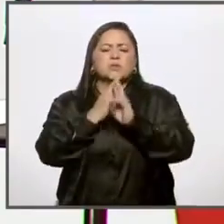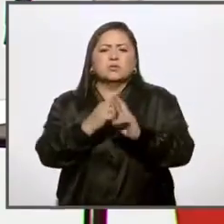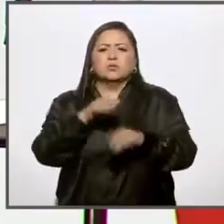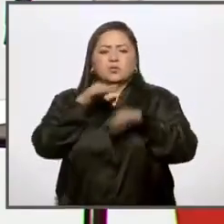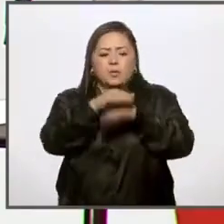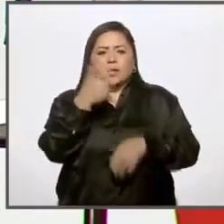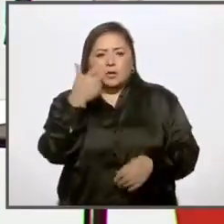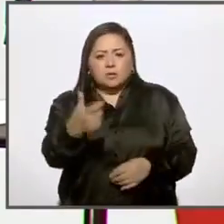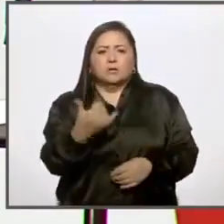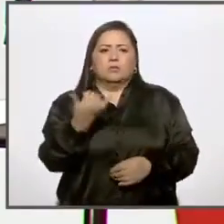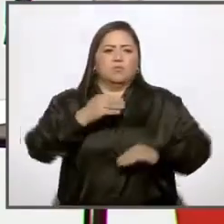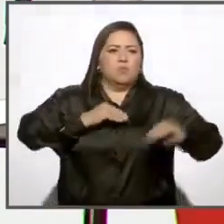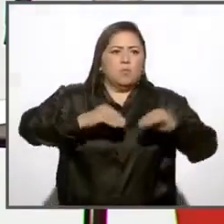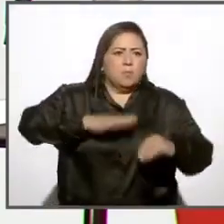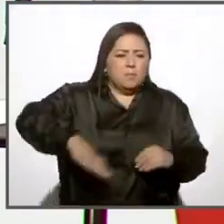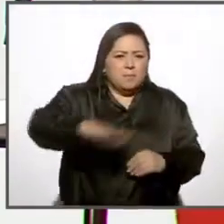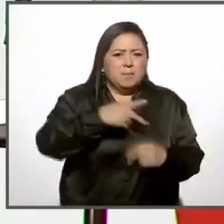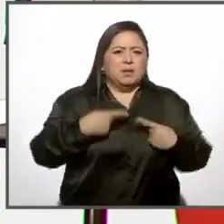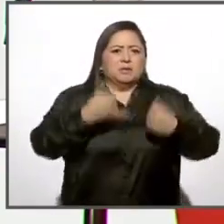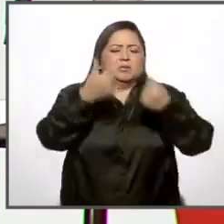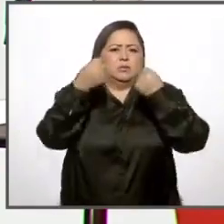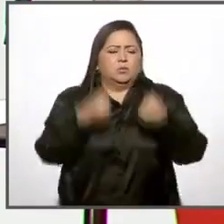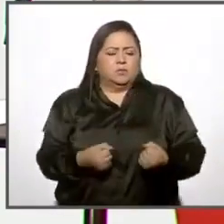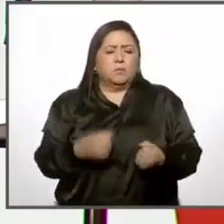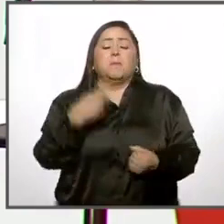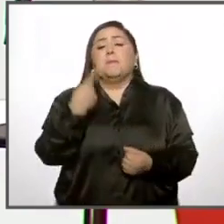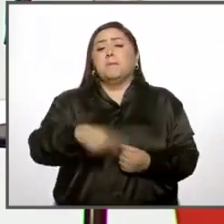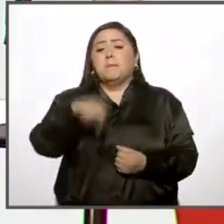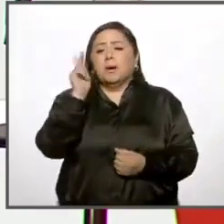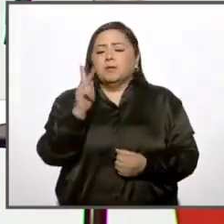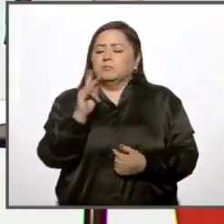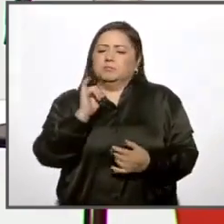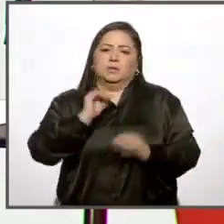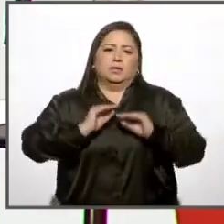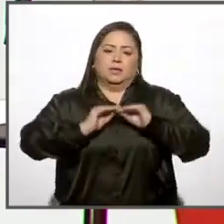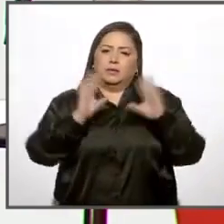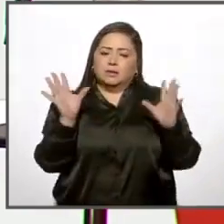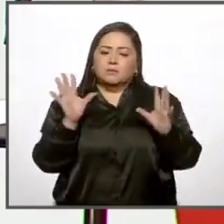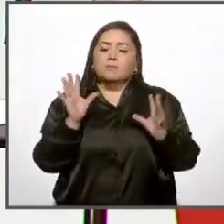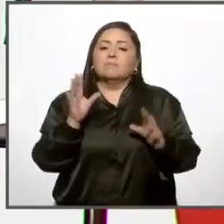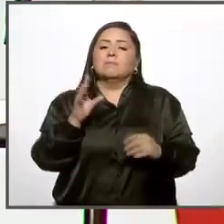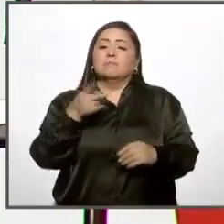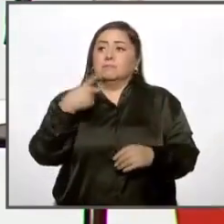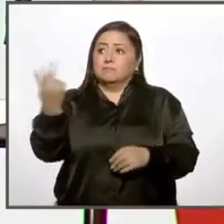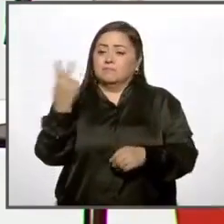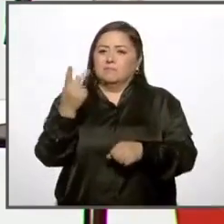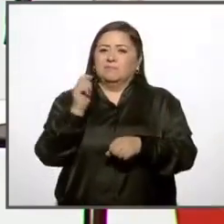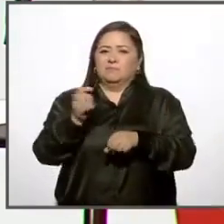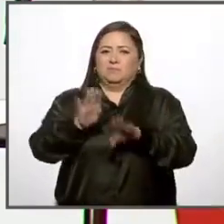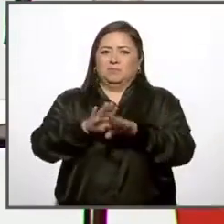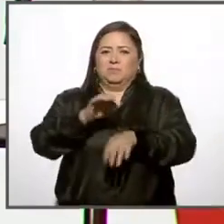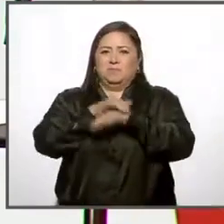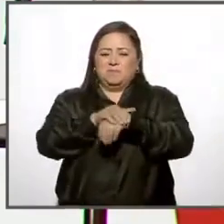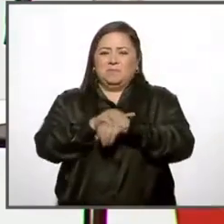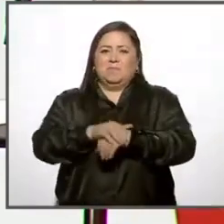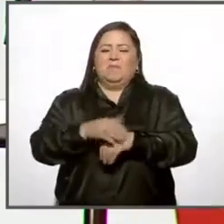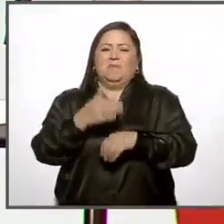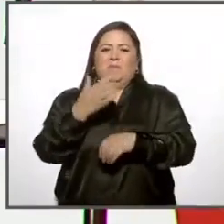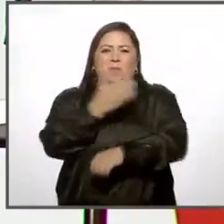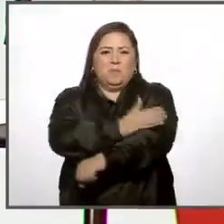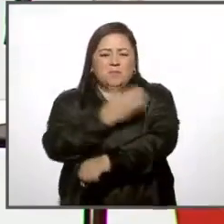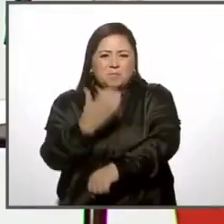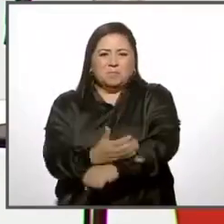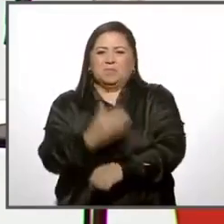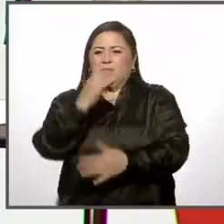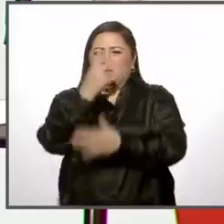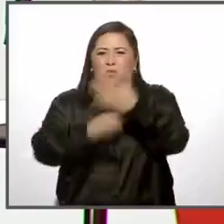materia económica, en materia de movilidad, de seguridad. Pero que, por supuesto, que ser amigos, ser compañeros militantes, que ser